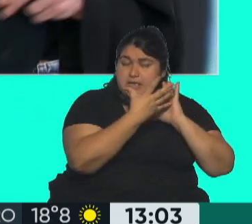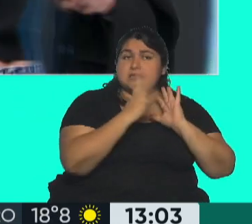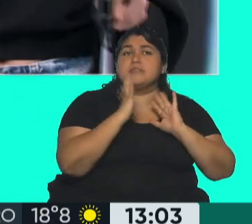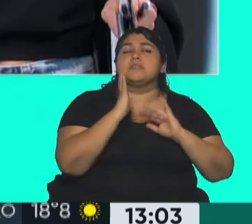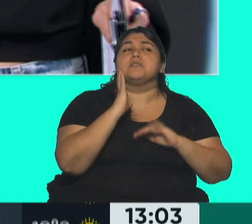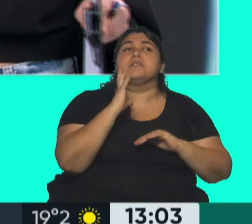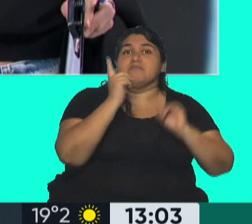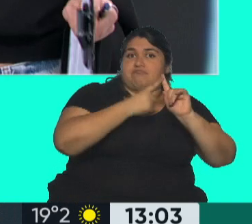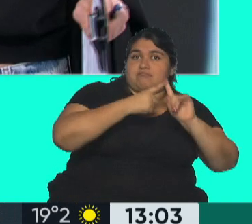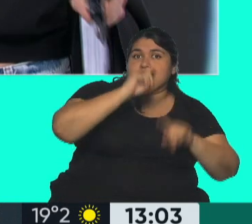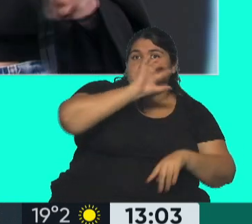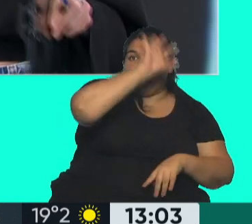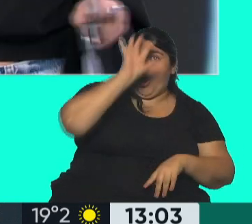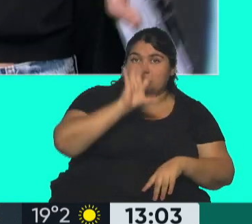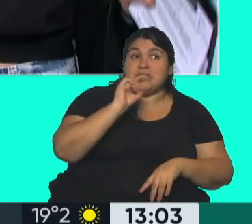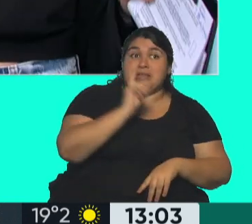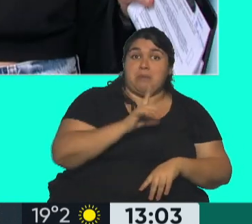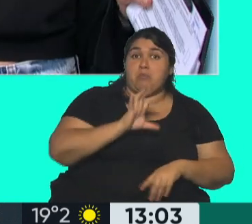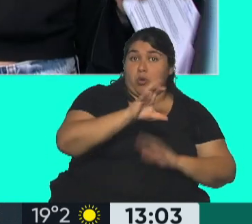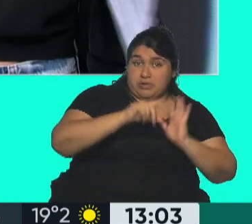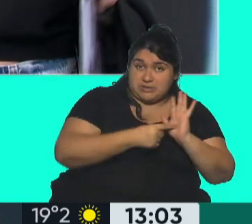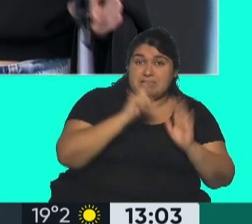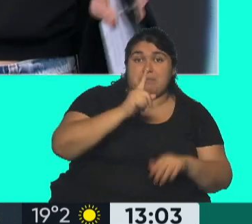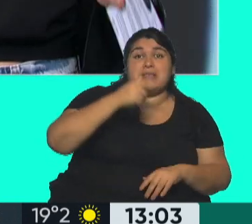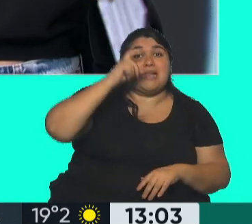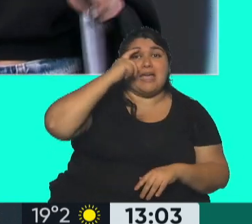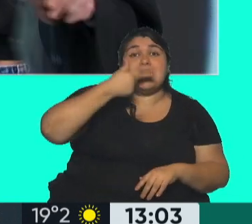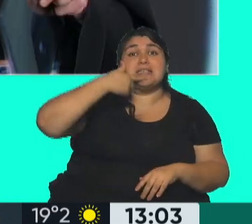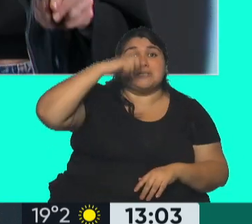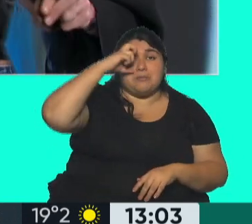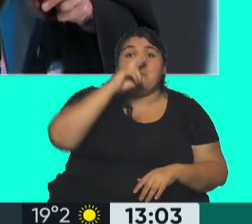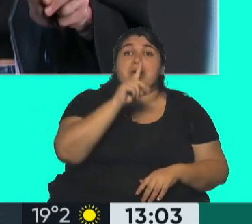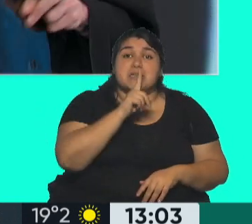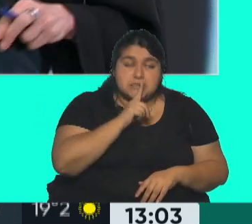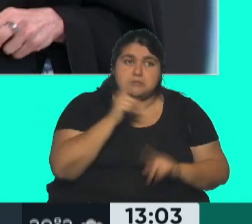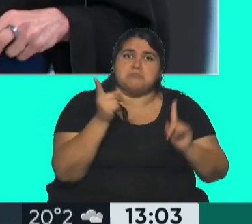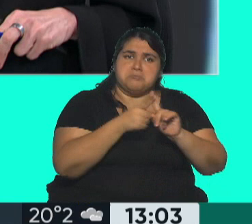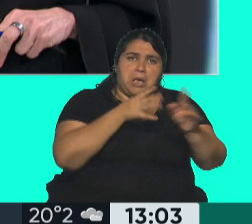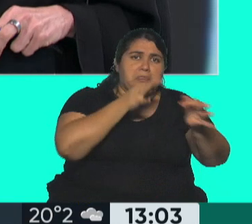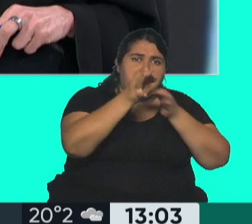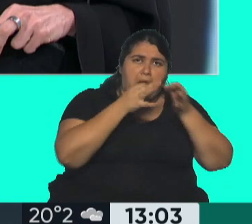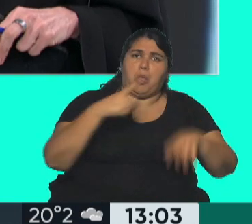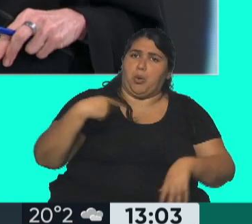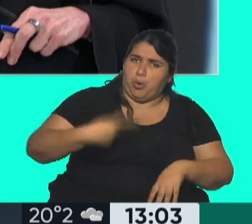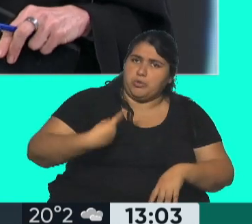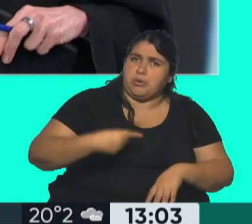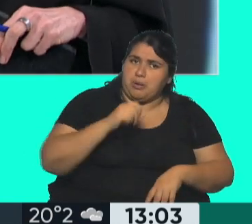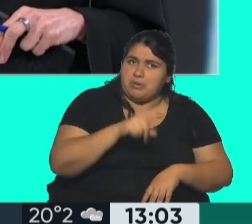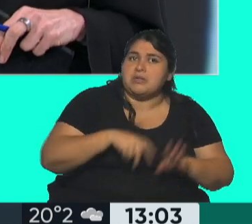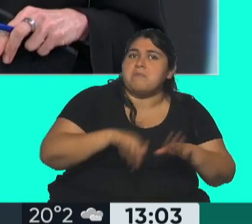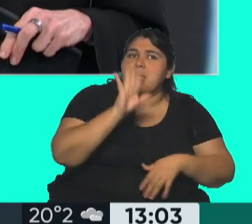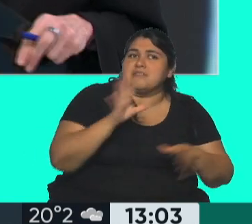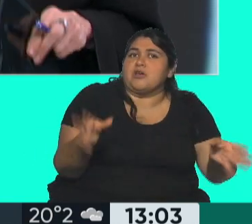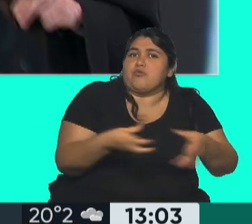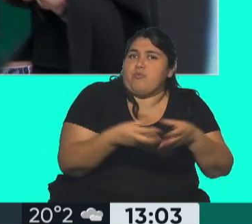nacional, sino también en la provincia de Buenos Aires con José Luis Esper, que sabemos, ha dicho, está en diálogo permanente con algunos dirigentes de la